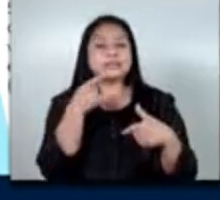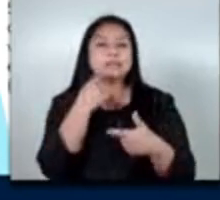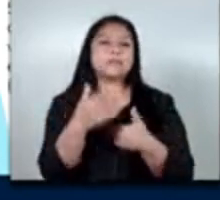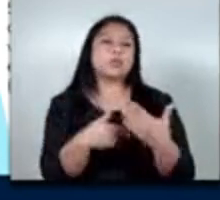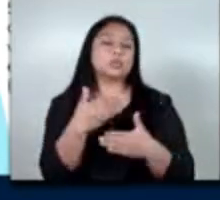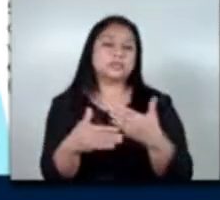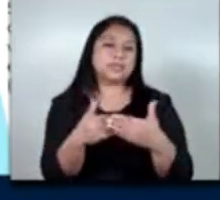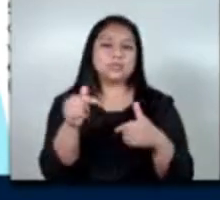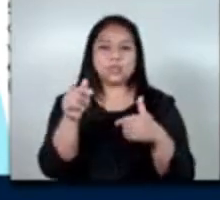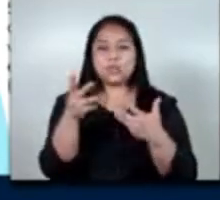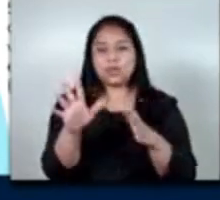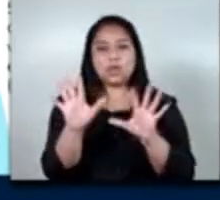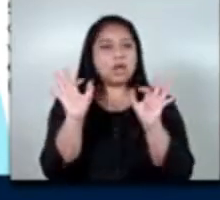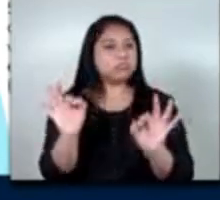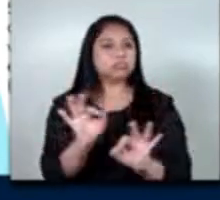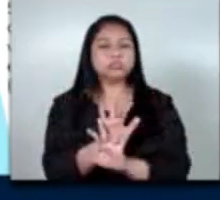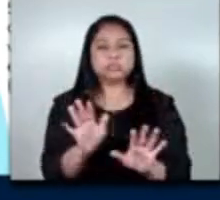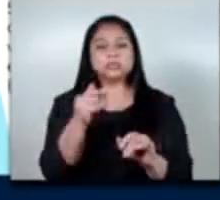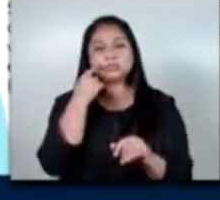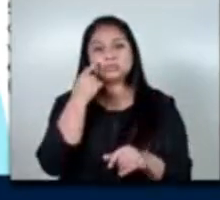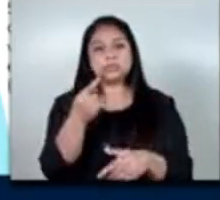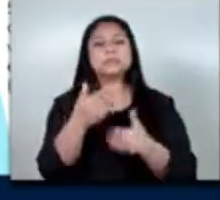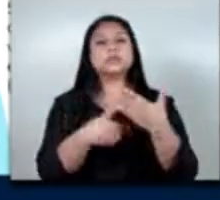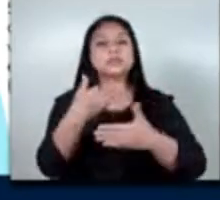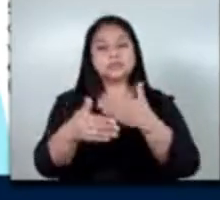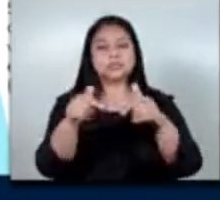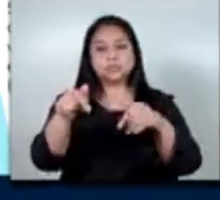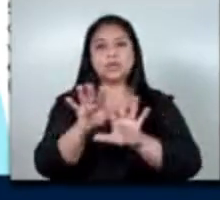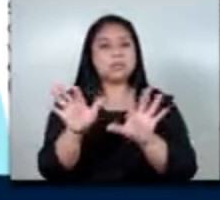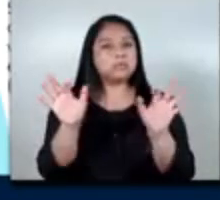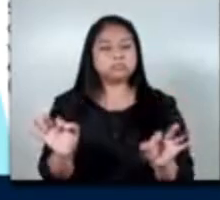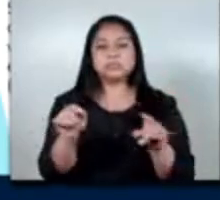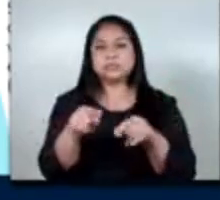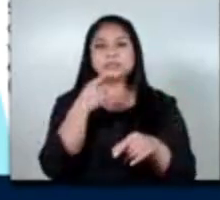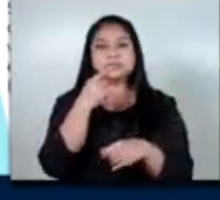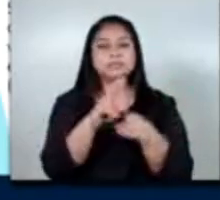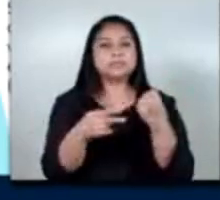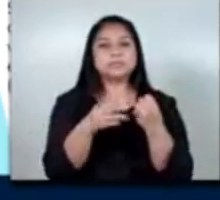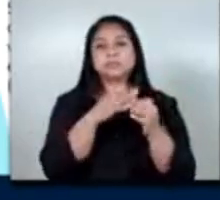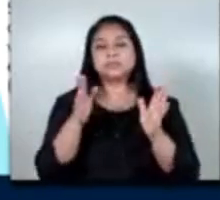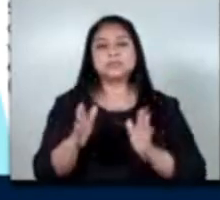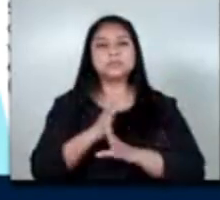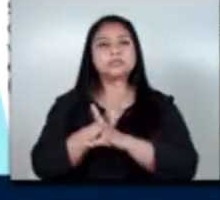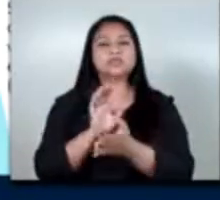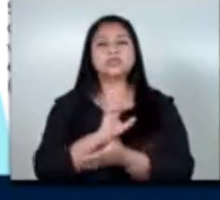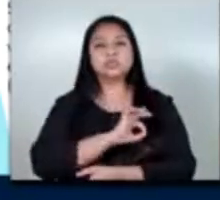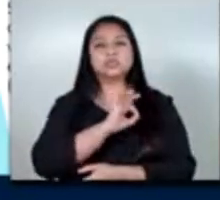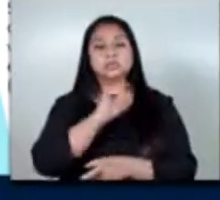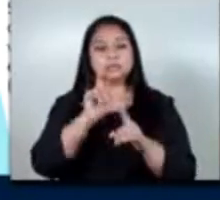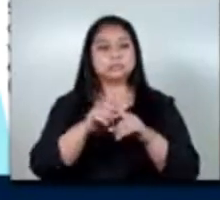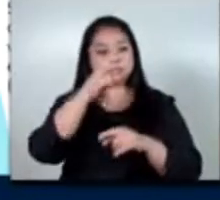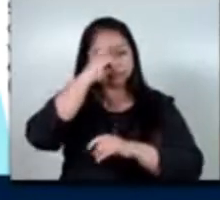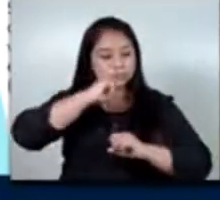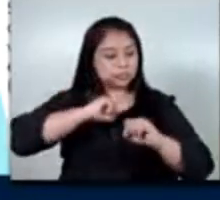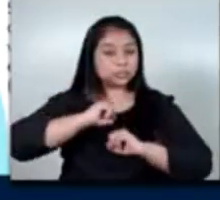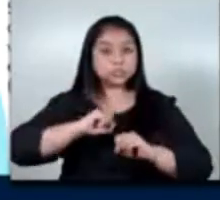proceso y hoy también lo concluimos esta primera fase de este gran esfuerzo que ha hecho el viceministerio de previsión social y empleo a través